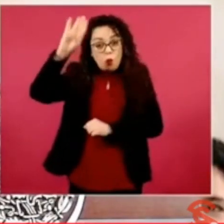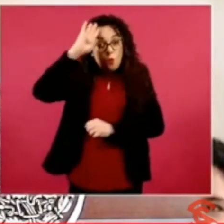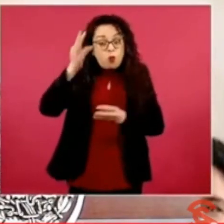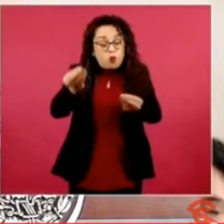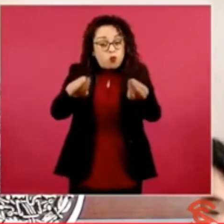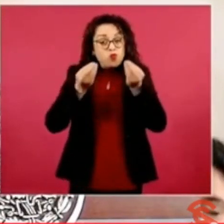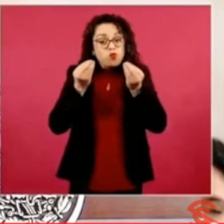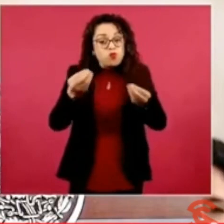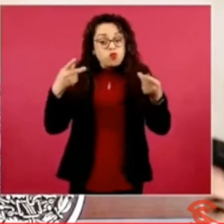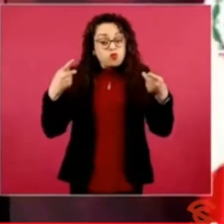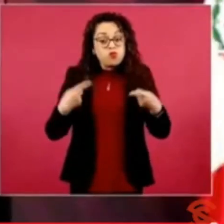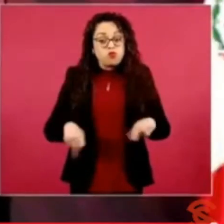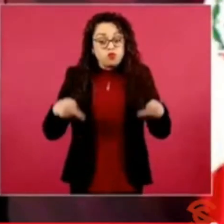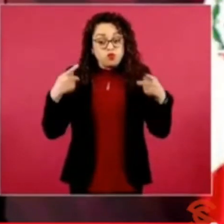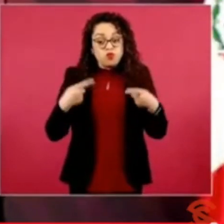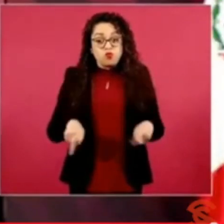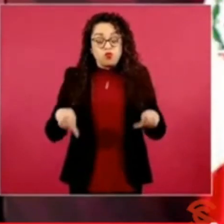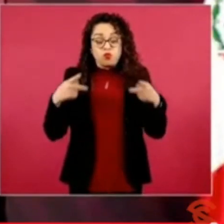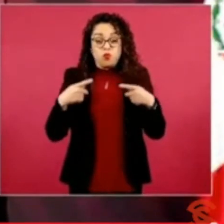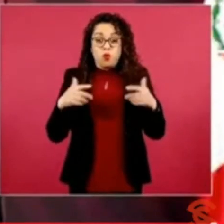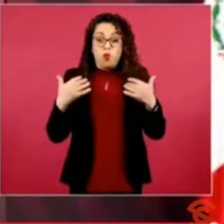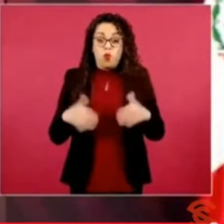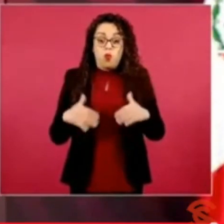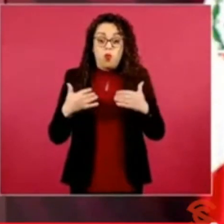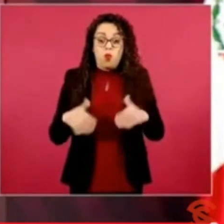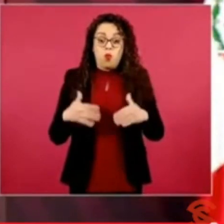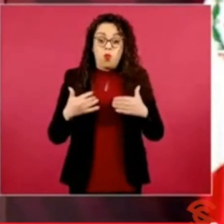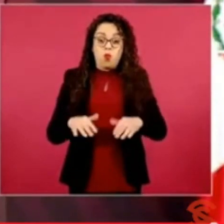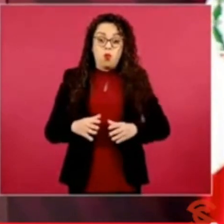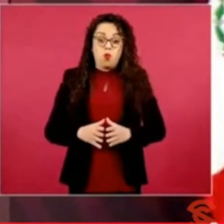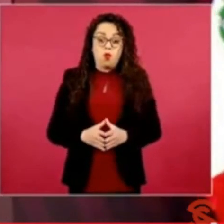no lo llenáramos no